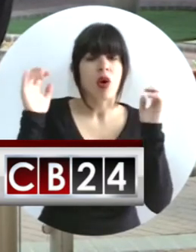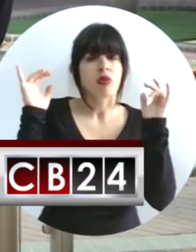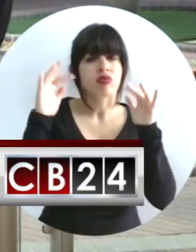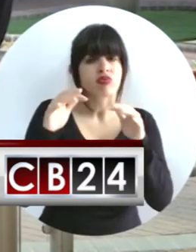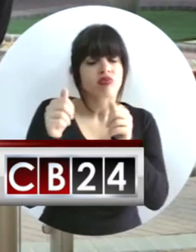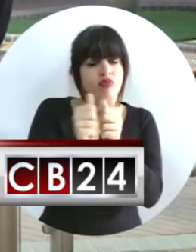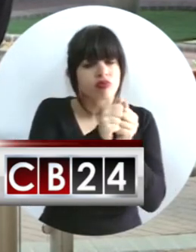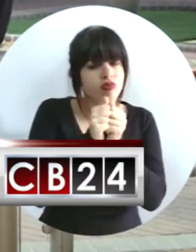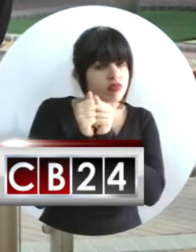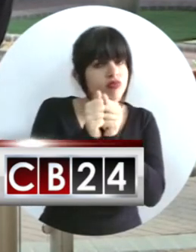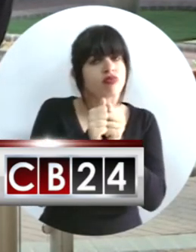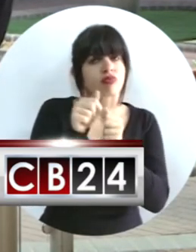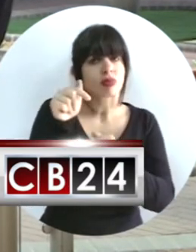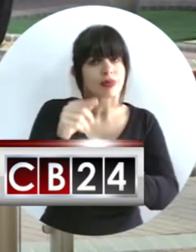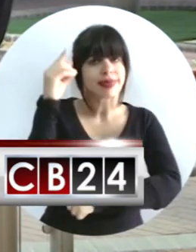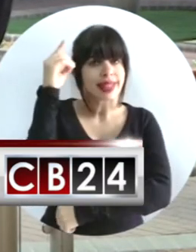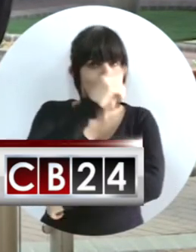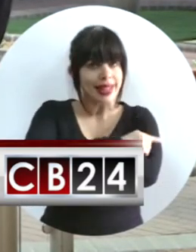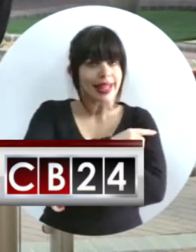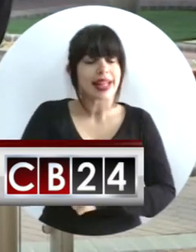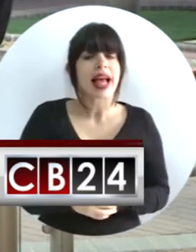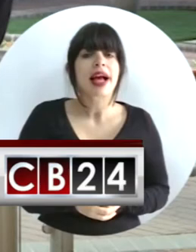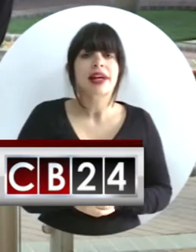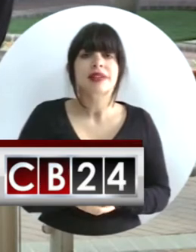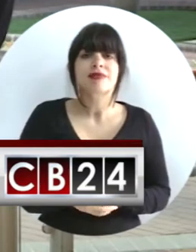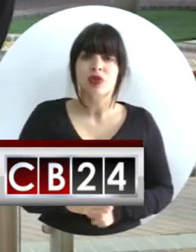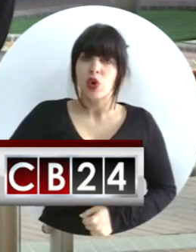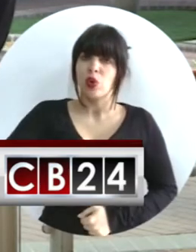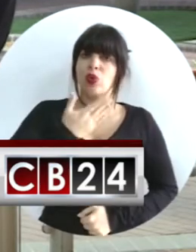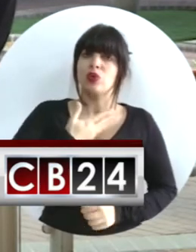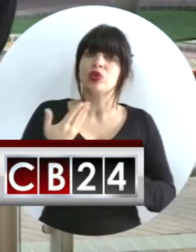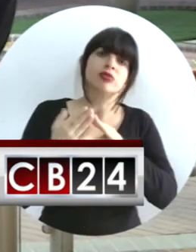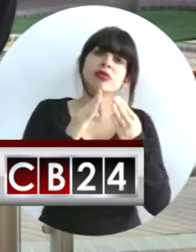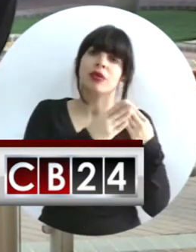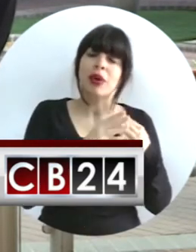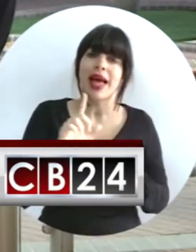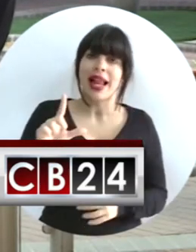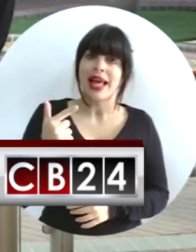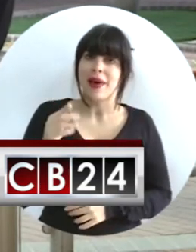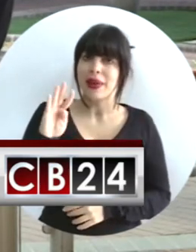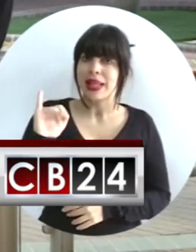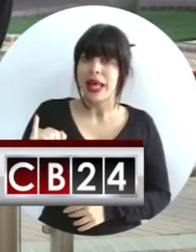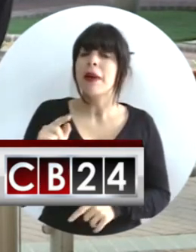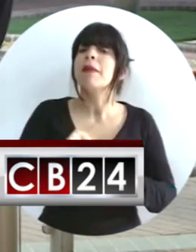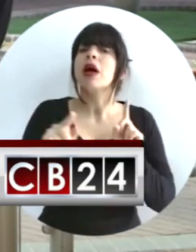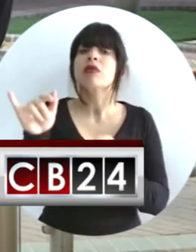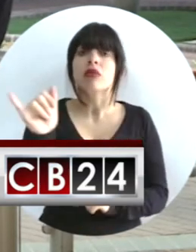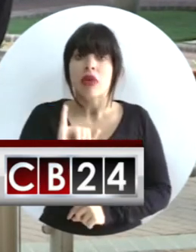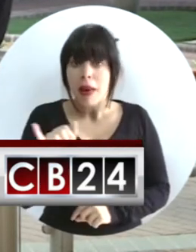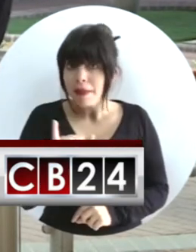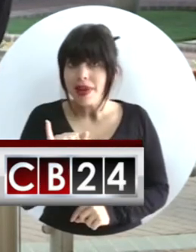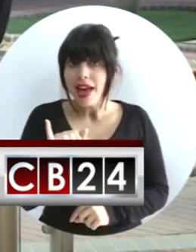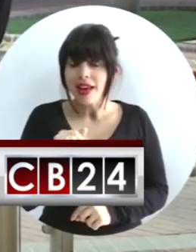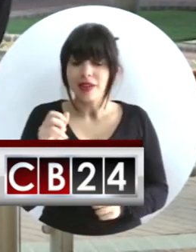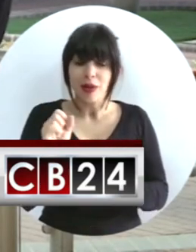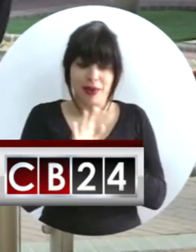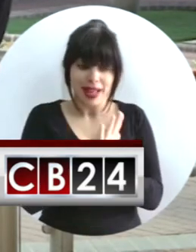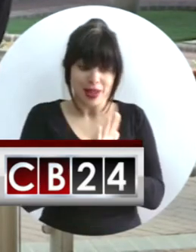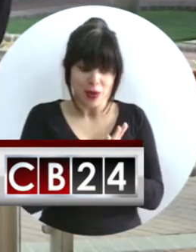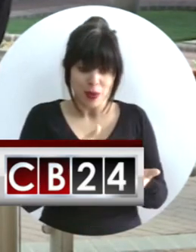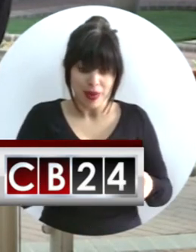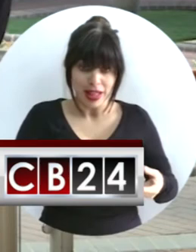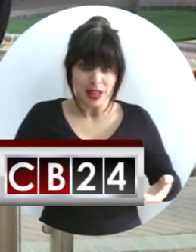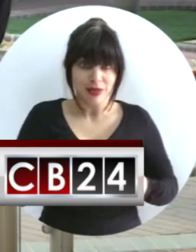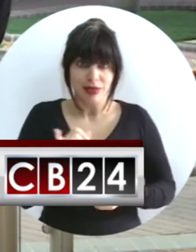a unirse en este Día del Orgullo de la Comunidad LGTBI pero también, como lo hacemos con estos